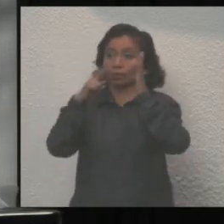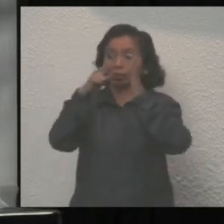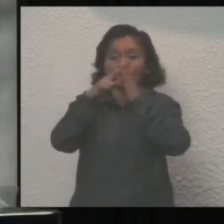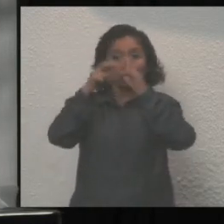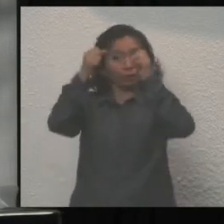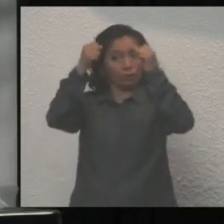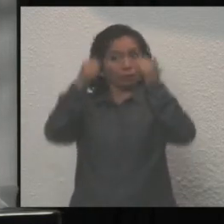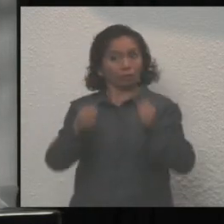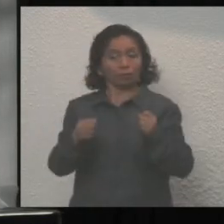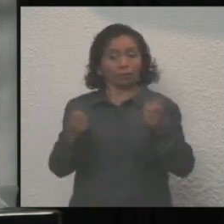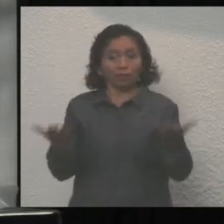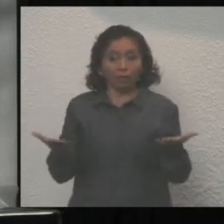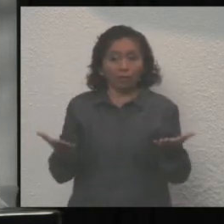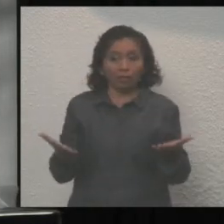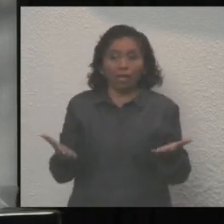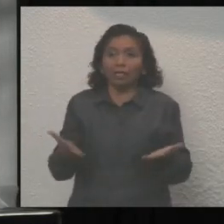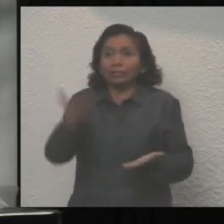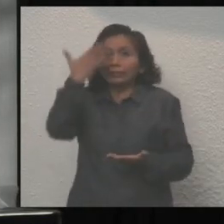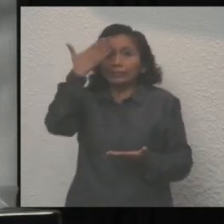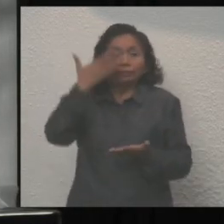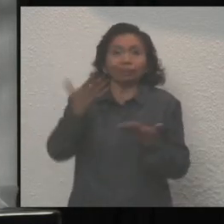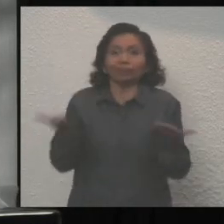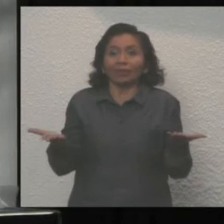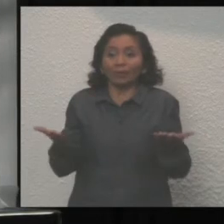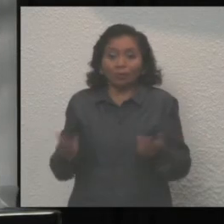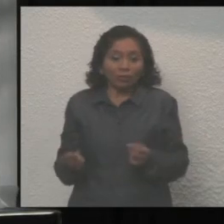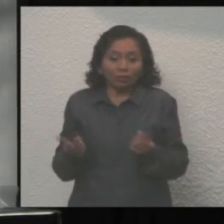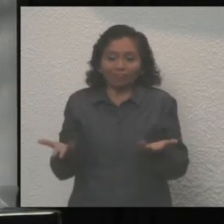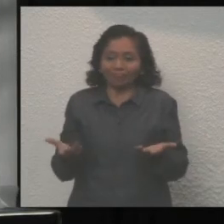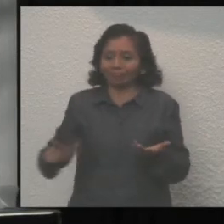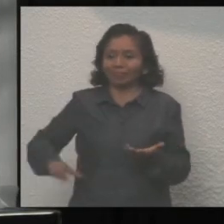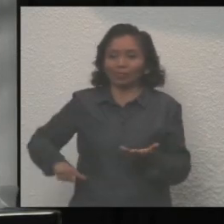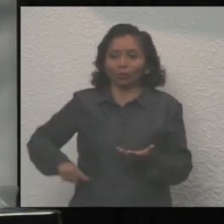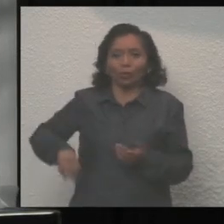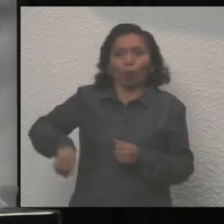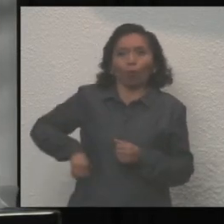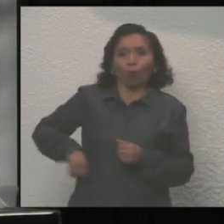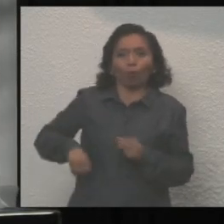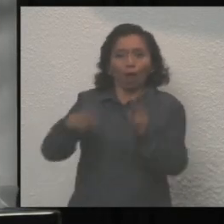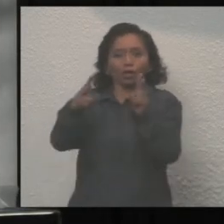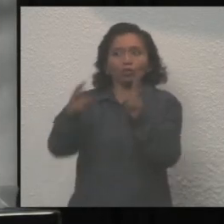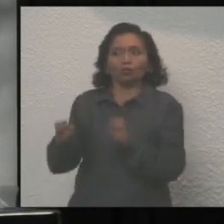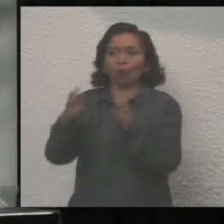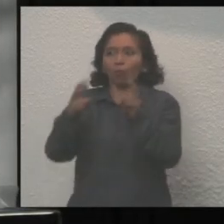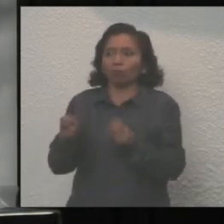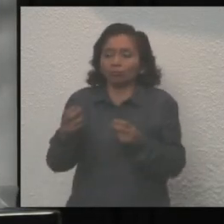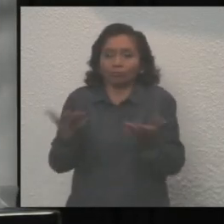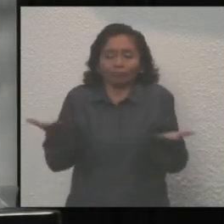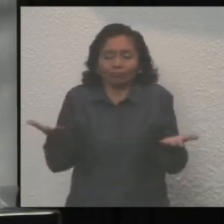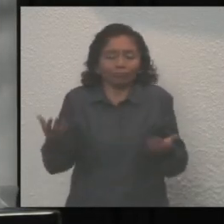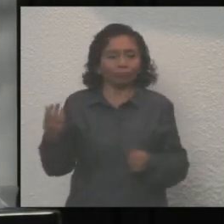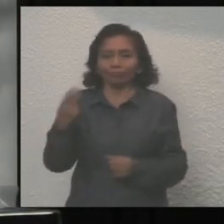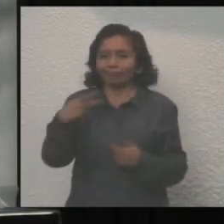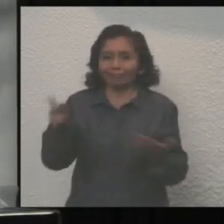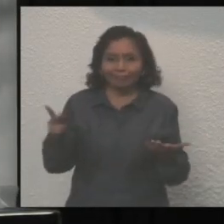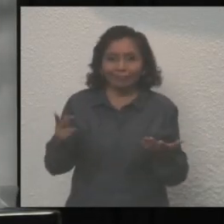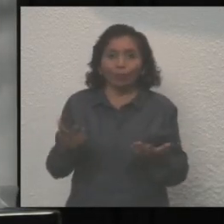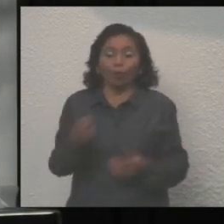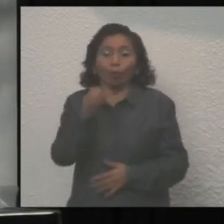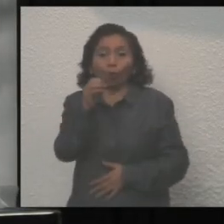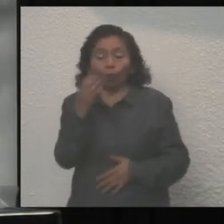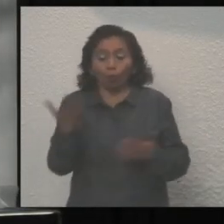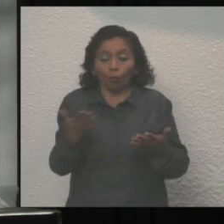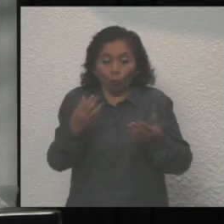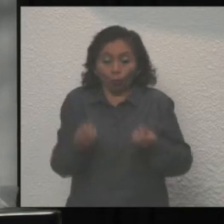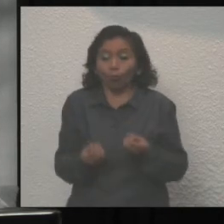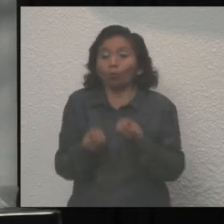Sabemos que no es culpa del gobierno estatal que hayan habido estos robos o tener que proveer todo este tipo de artículos.